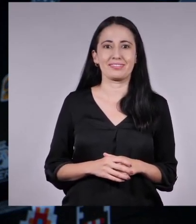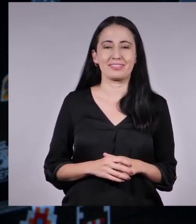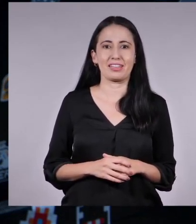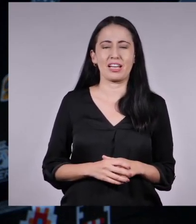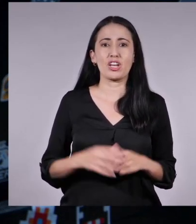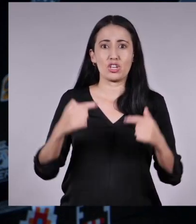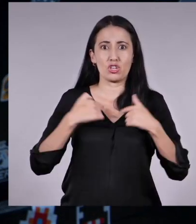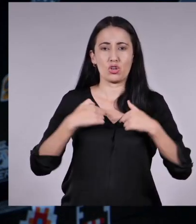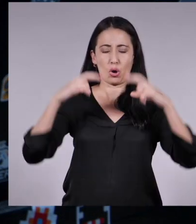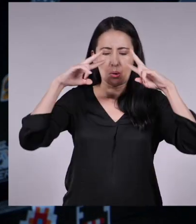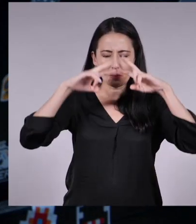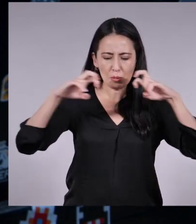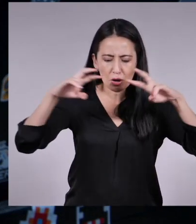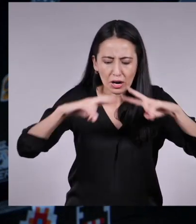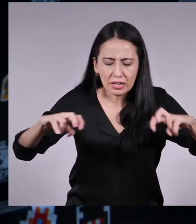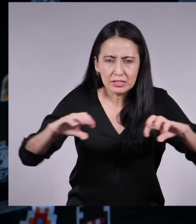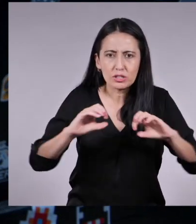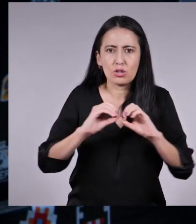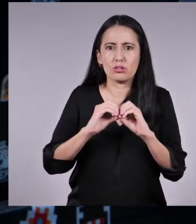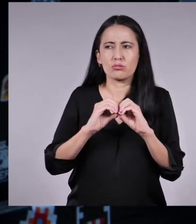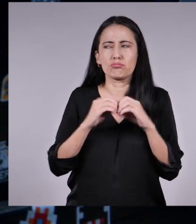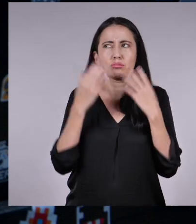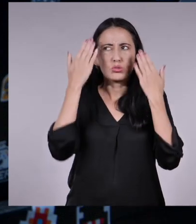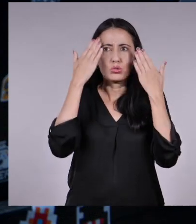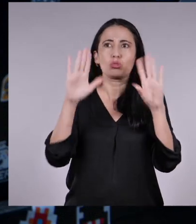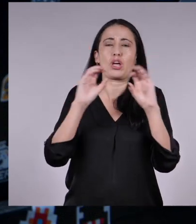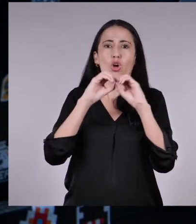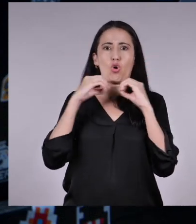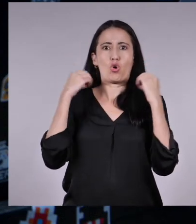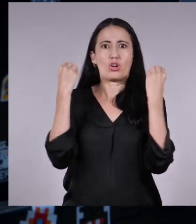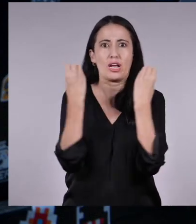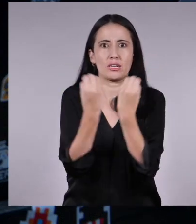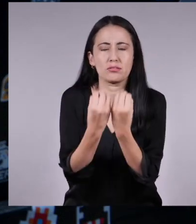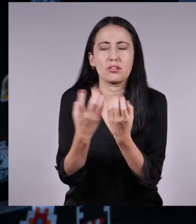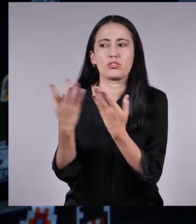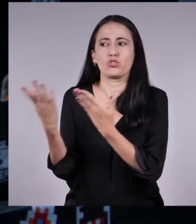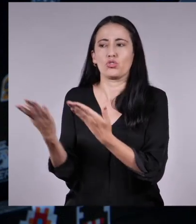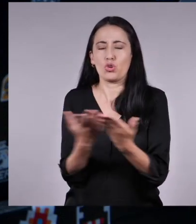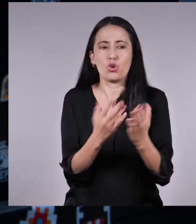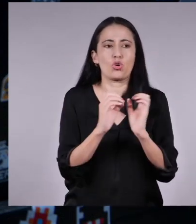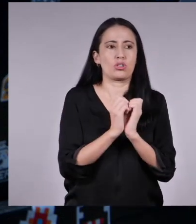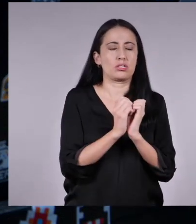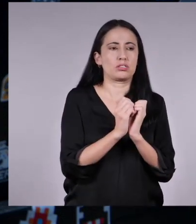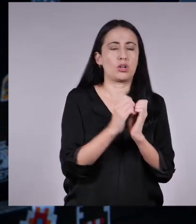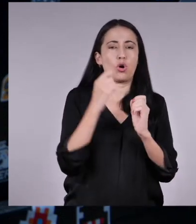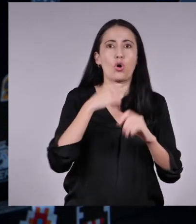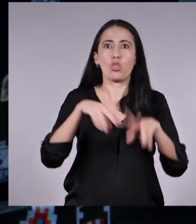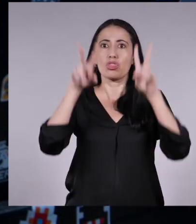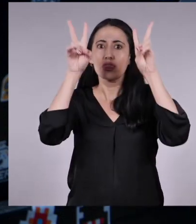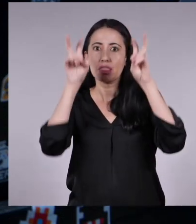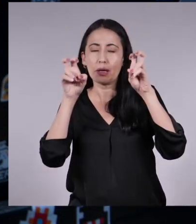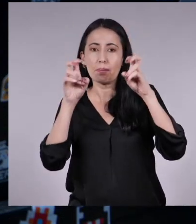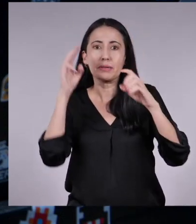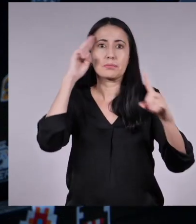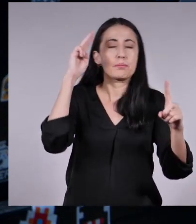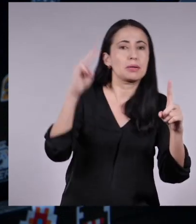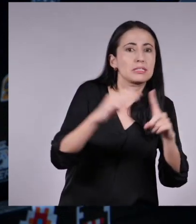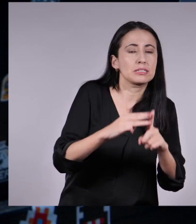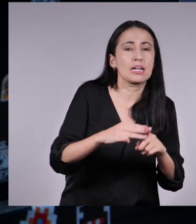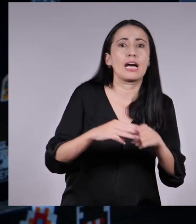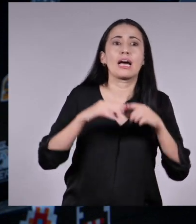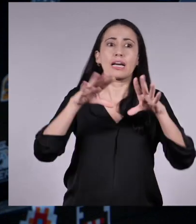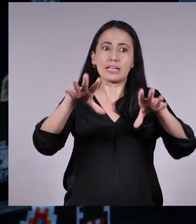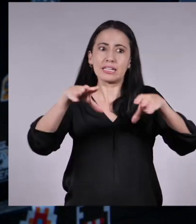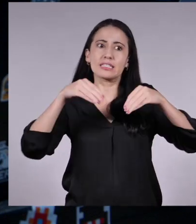Voy a investigar organizaciones, creadores de contenido e influencers que traten de enviar mensajes que sean parecidos al mío. Y